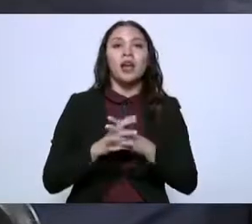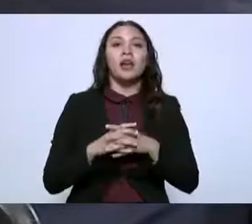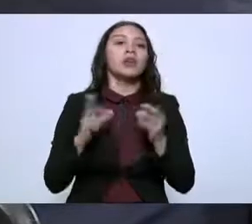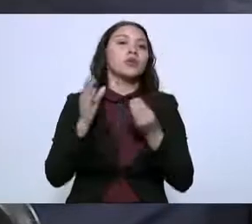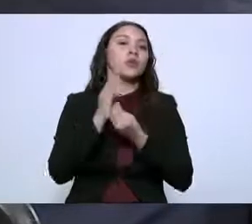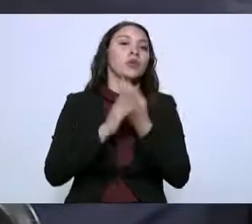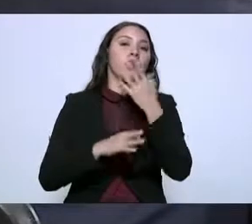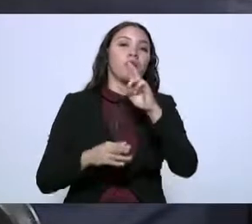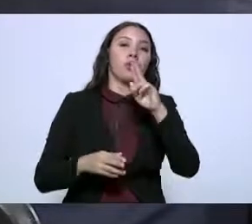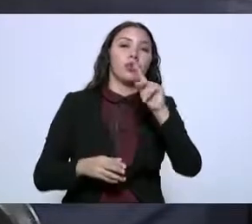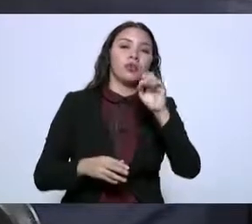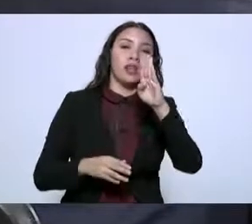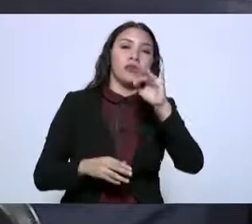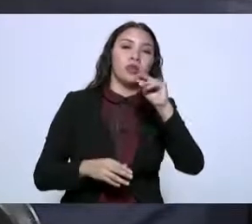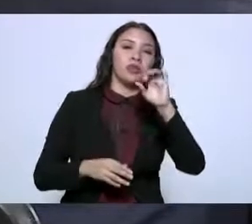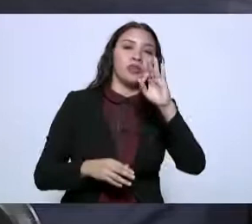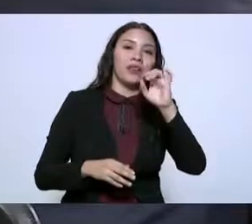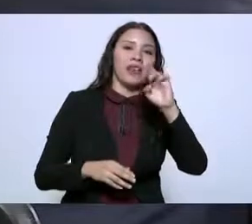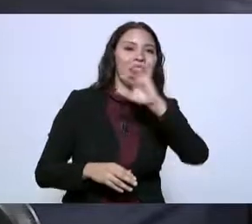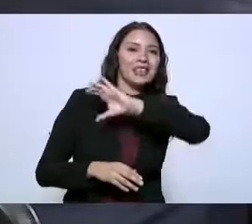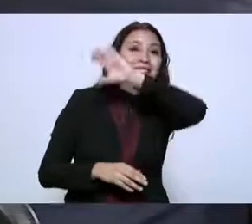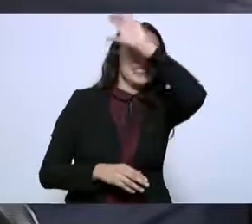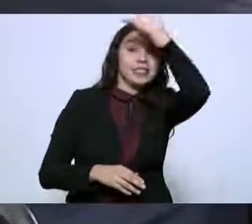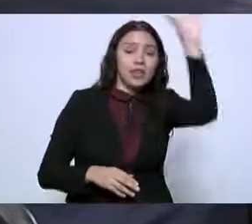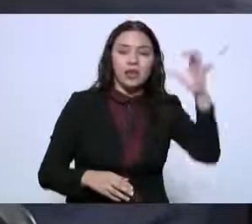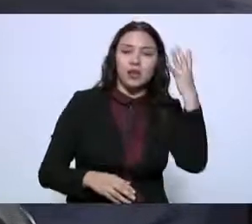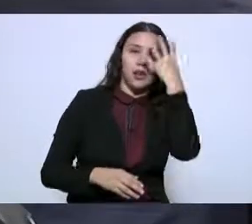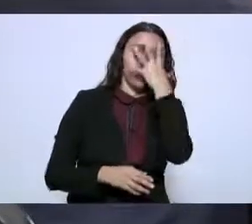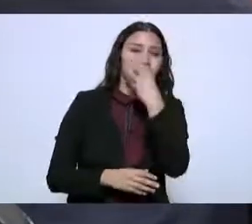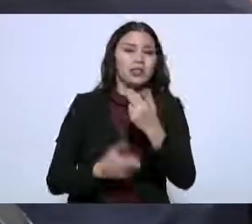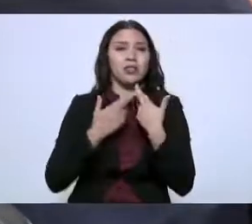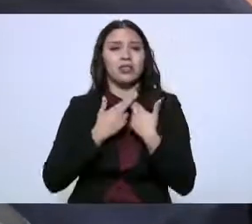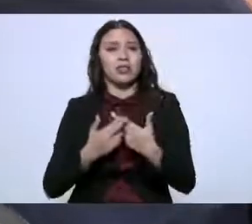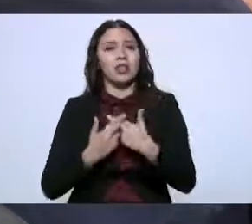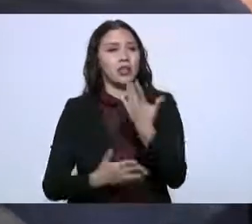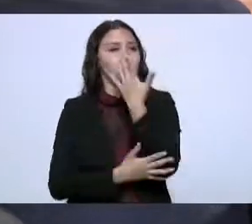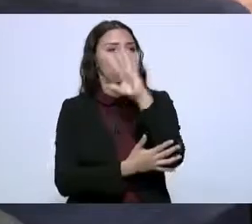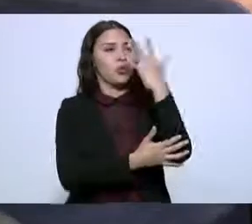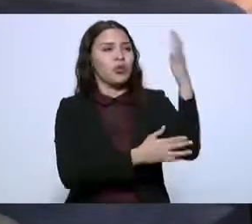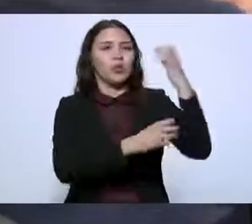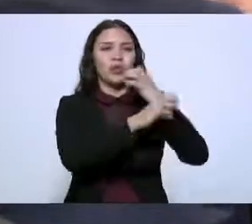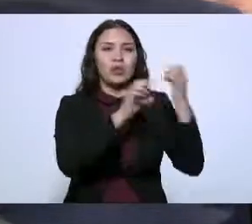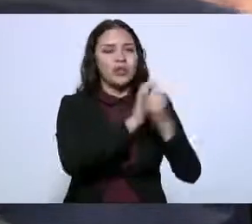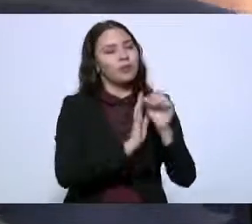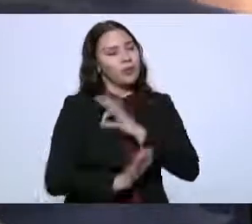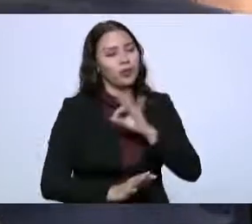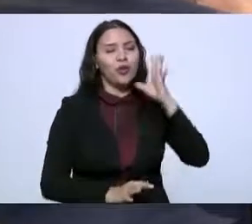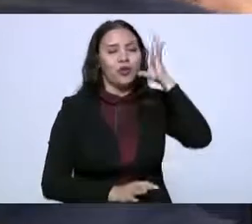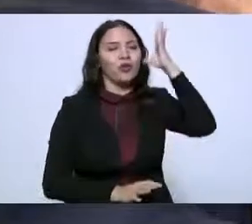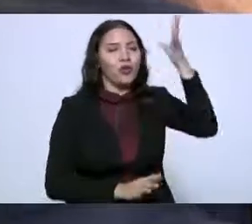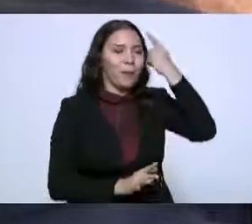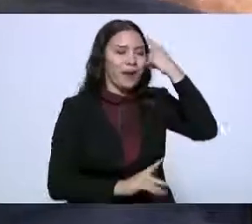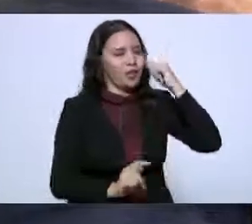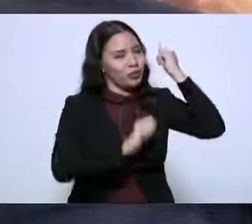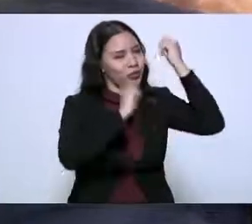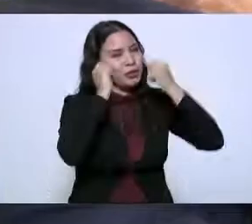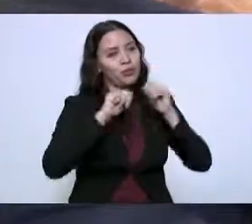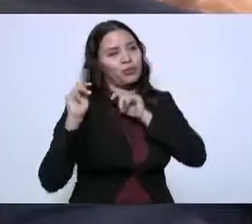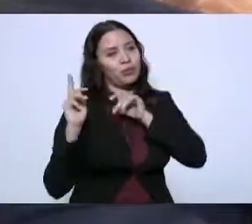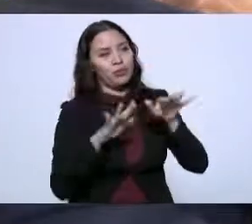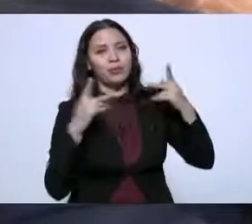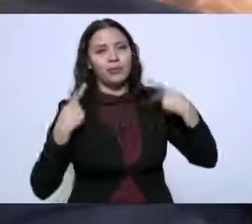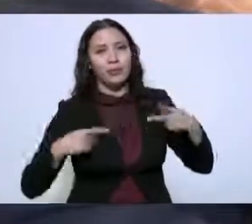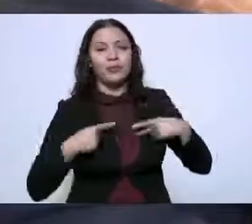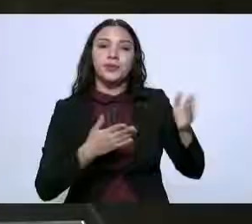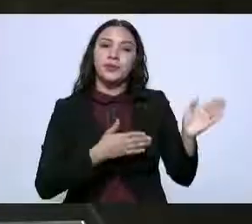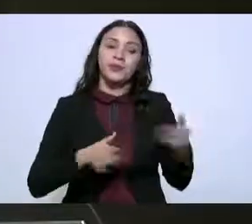de la ruta biosfera de cielo que tiene un gran futuro sobre todo ecoturístico también